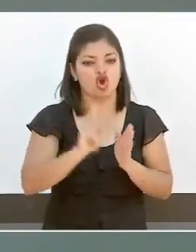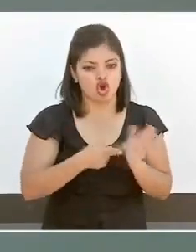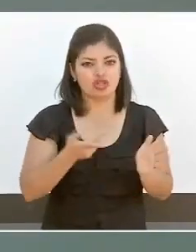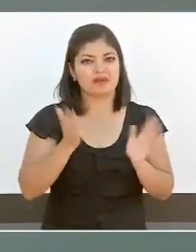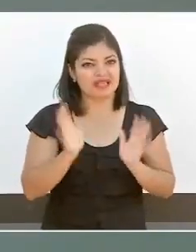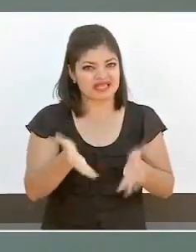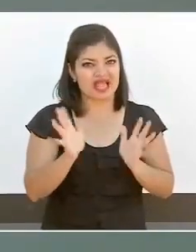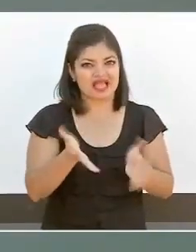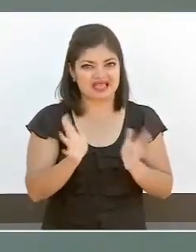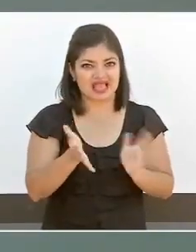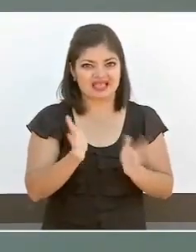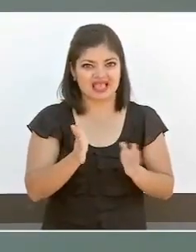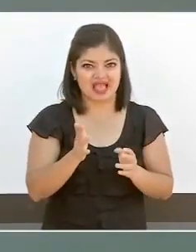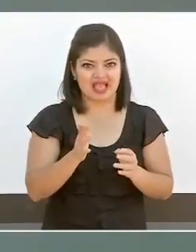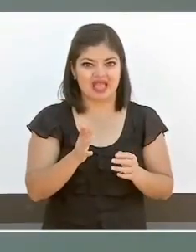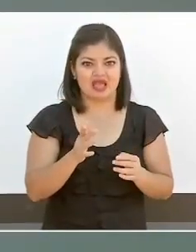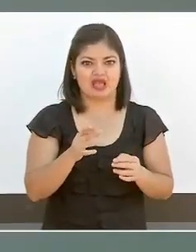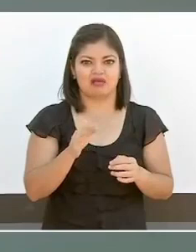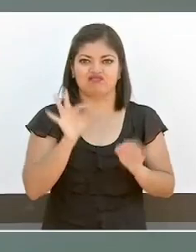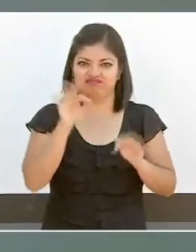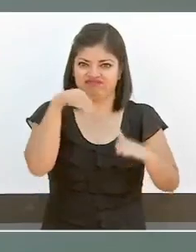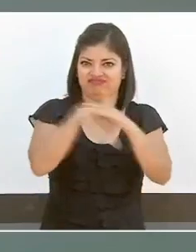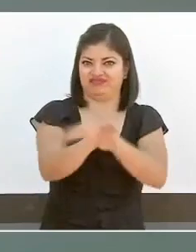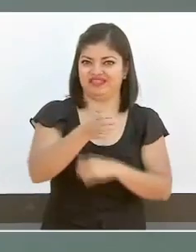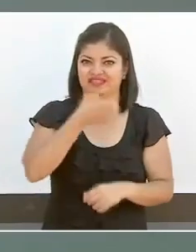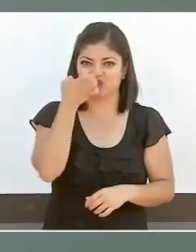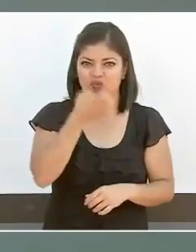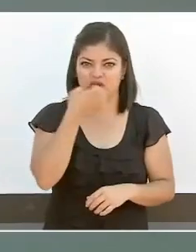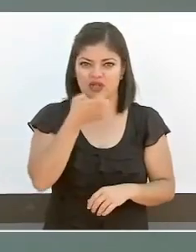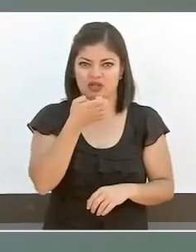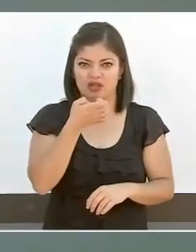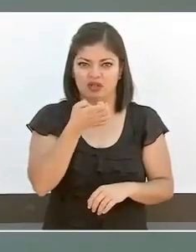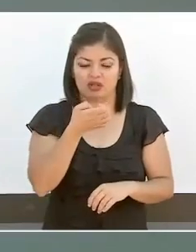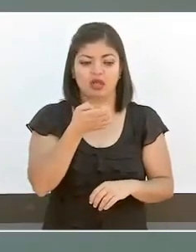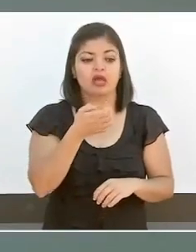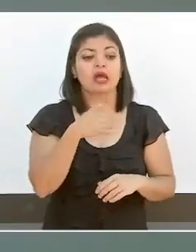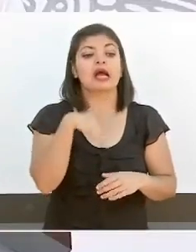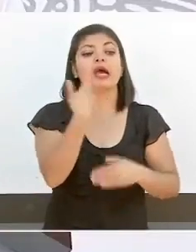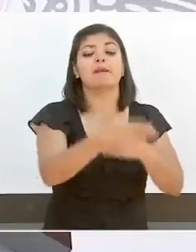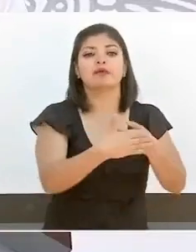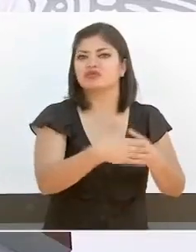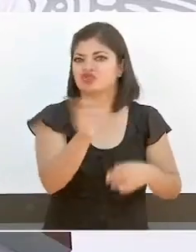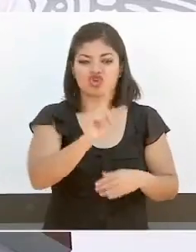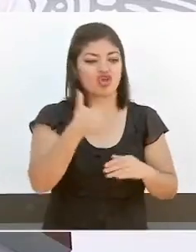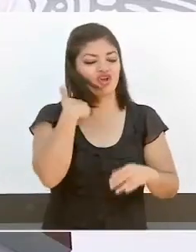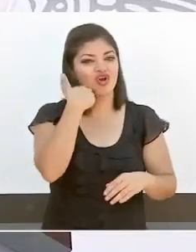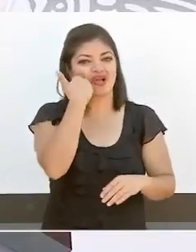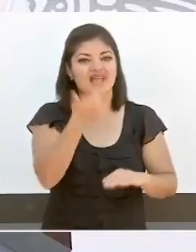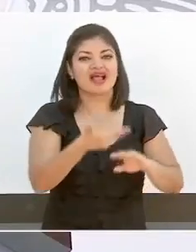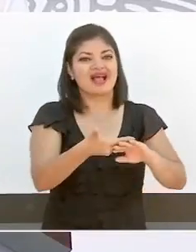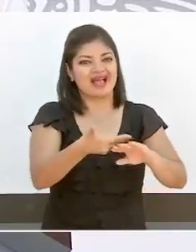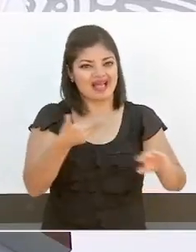ya con clases presenciales. No, antes de que termine este ciclo debemos de